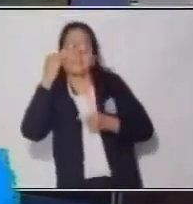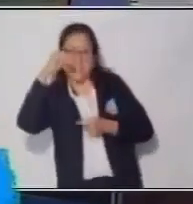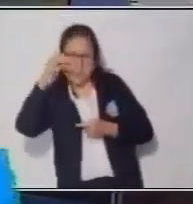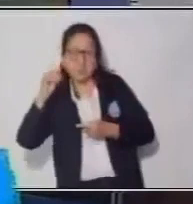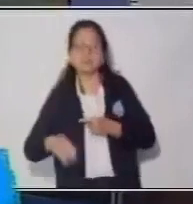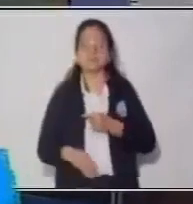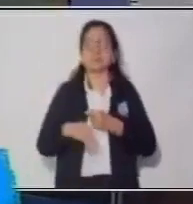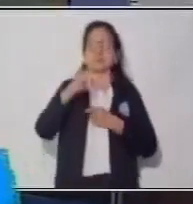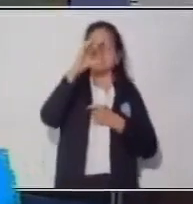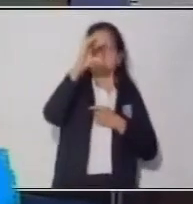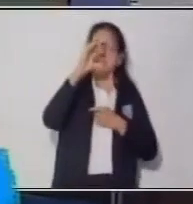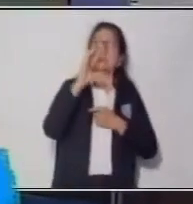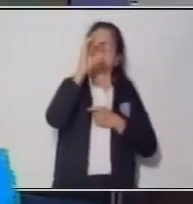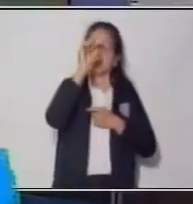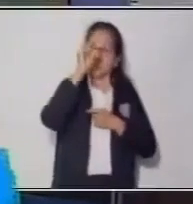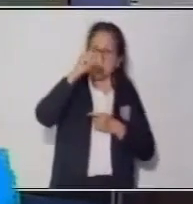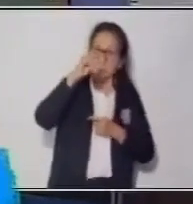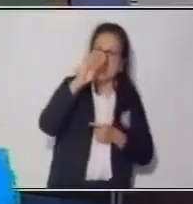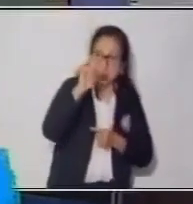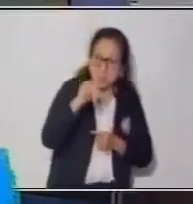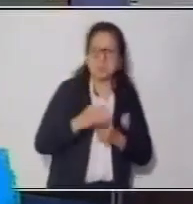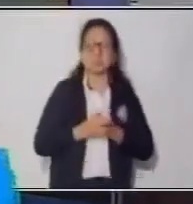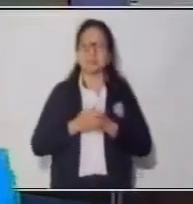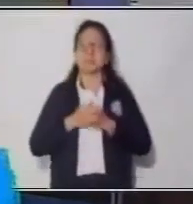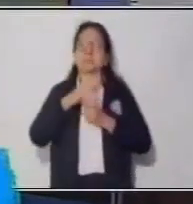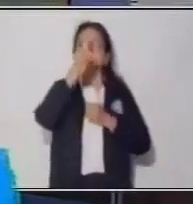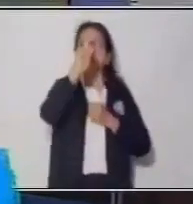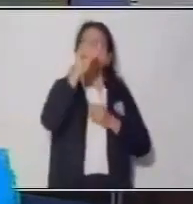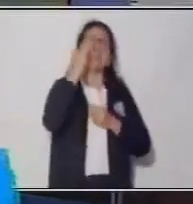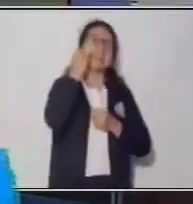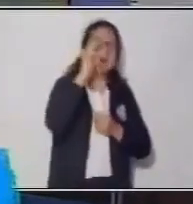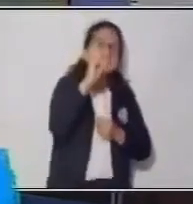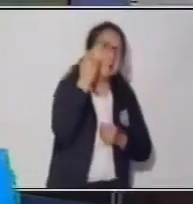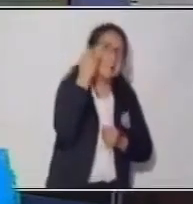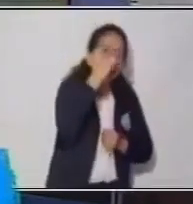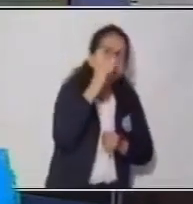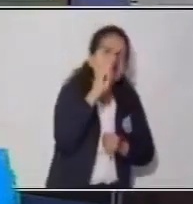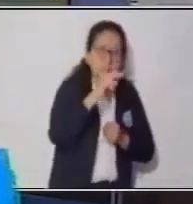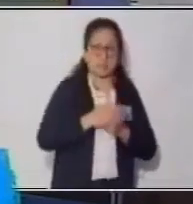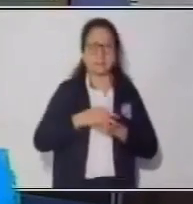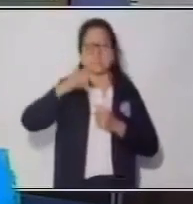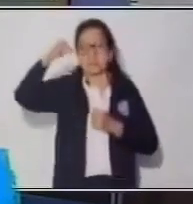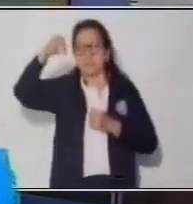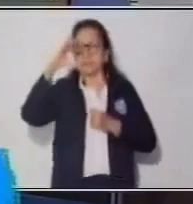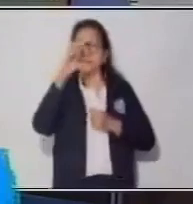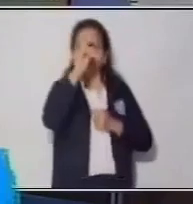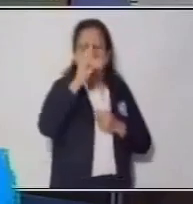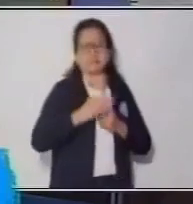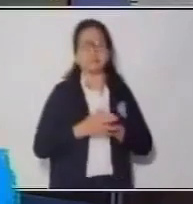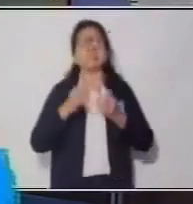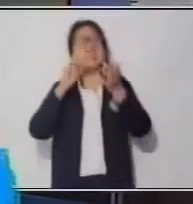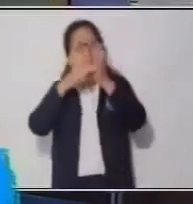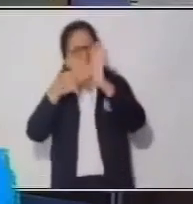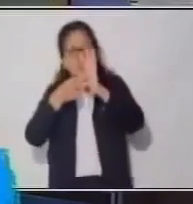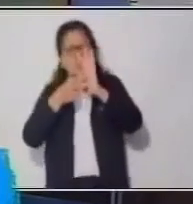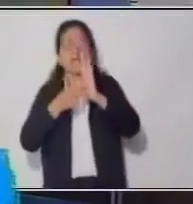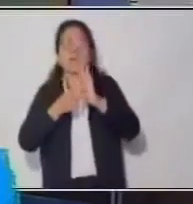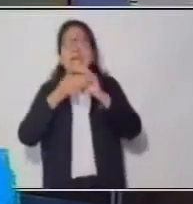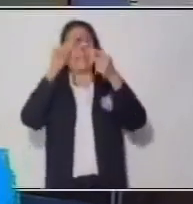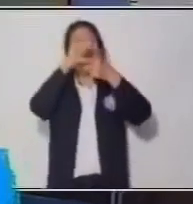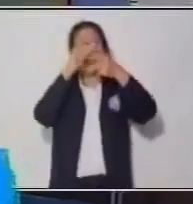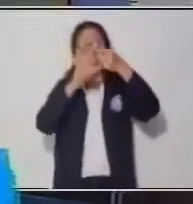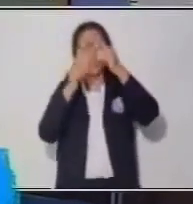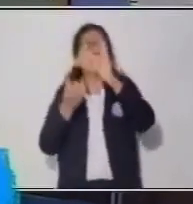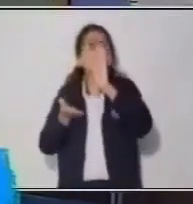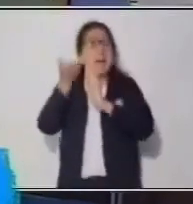Divisor. Y te preguntas, ¿qué es eso? El Máximo Común Divisor de dos o más números es el mayor de sus divisores